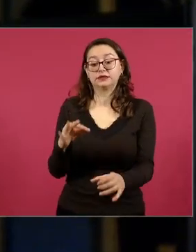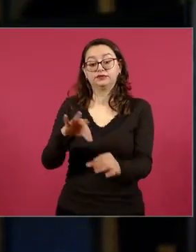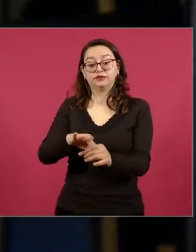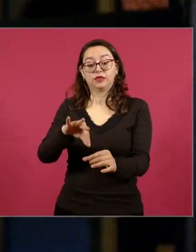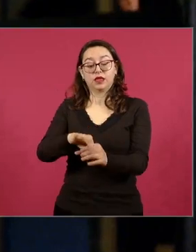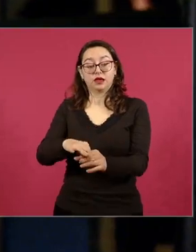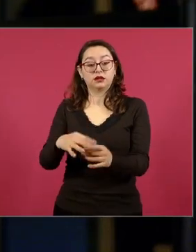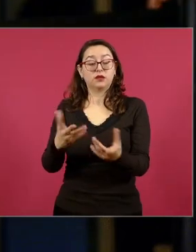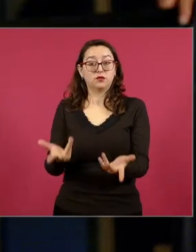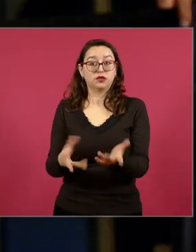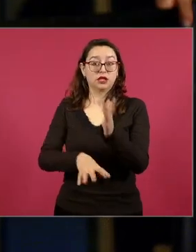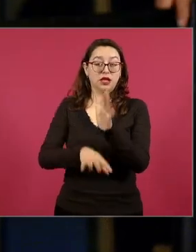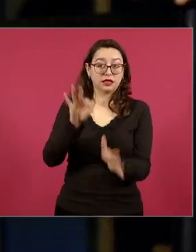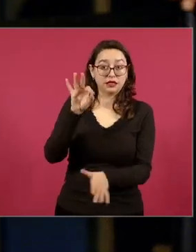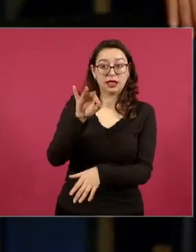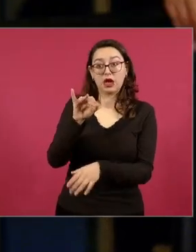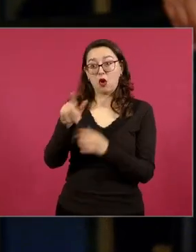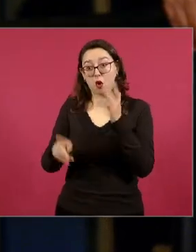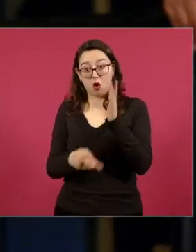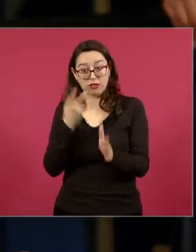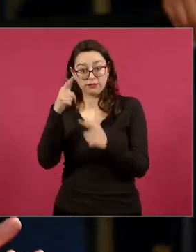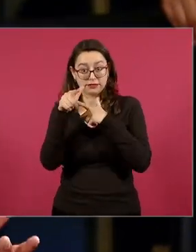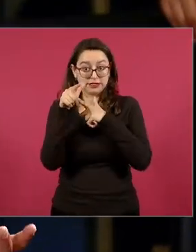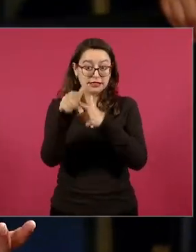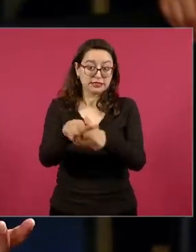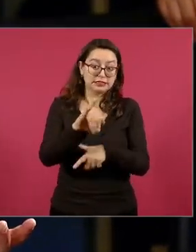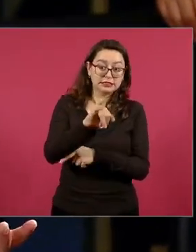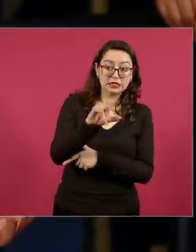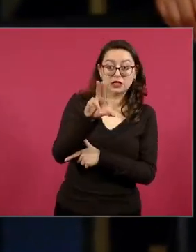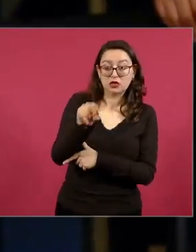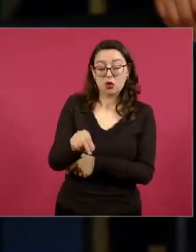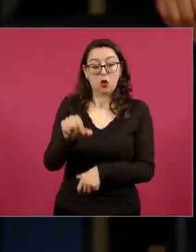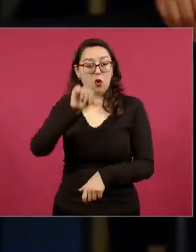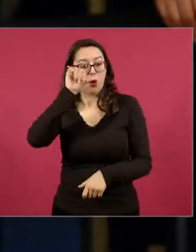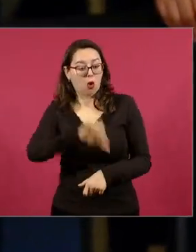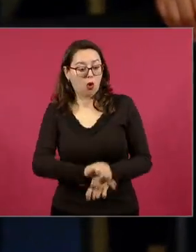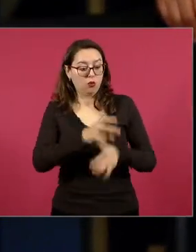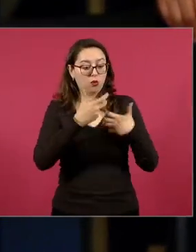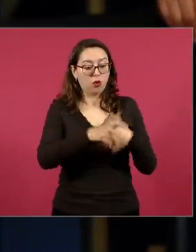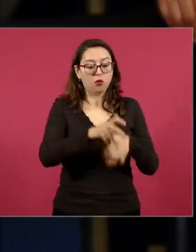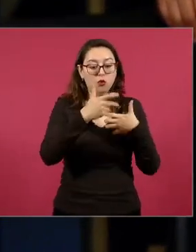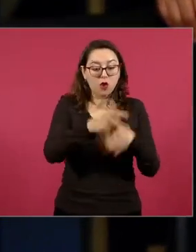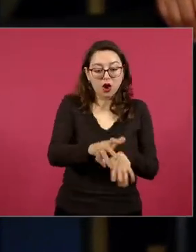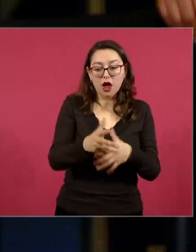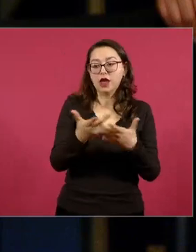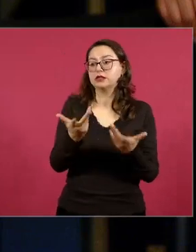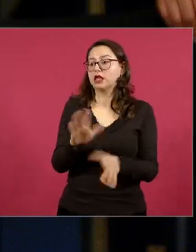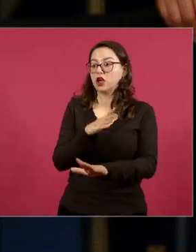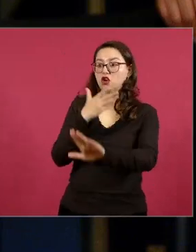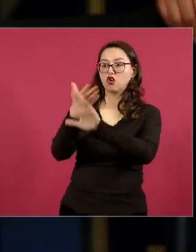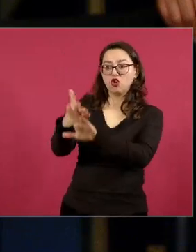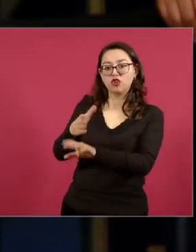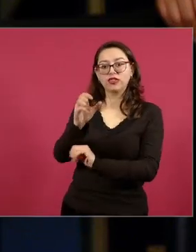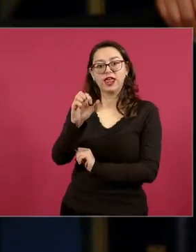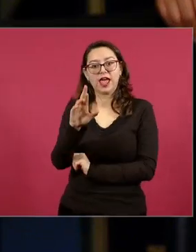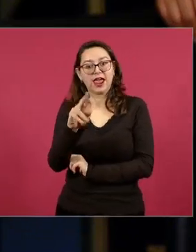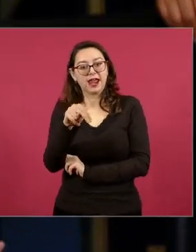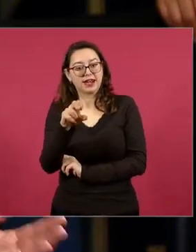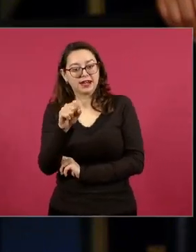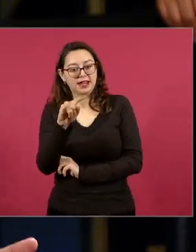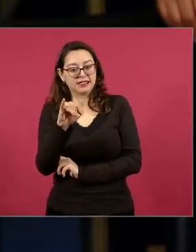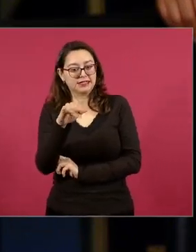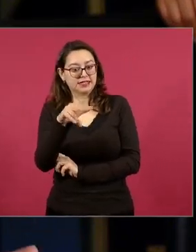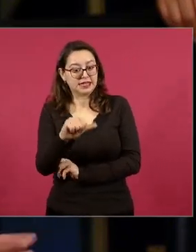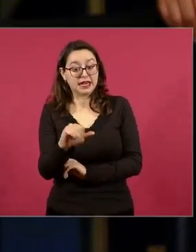afectado por las decisiones de Ernestina Godoy pudiese ser algo de lo que pudiese pasar si es que se busca elegir jueces